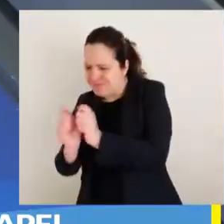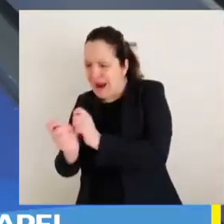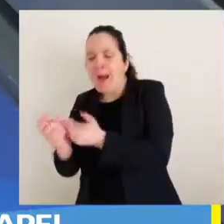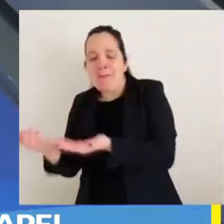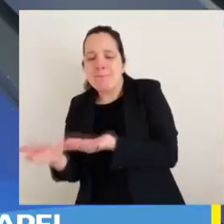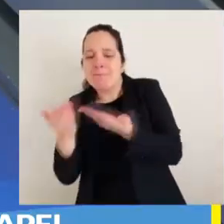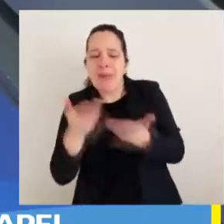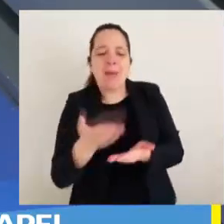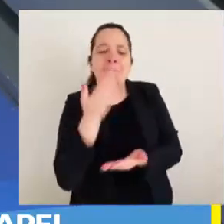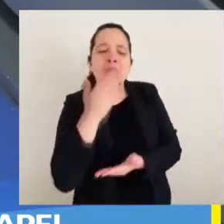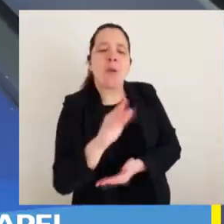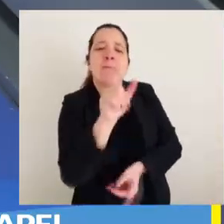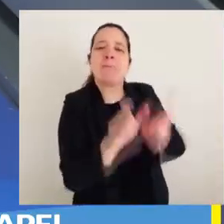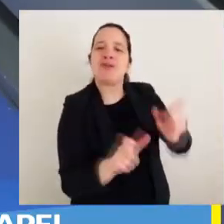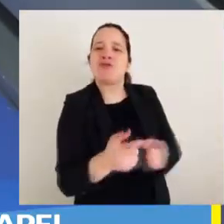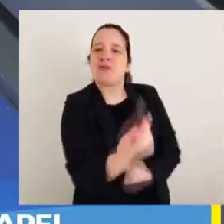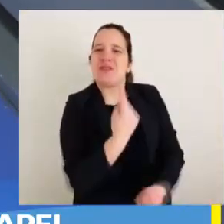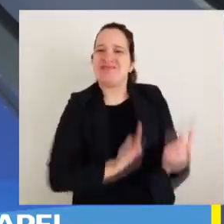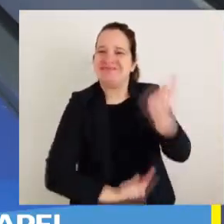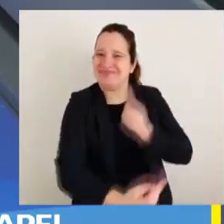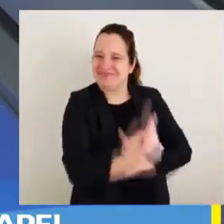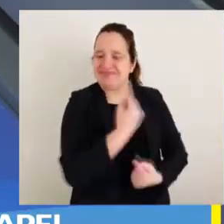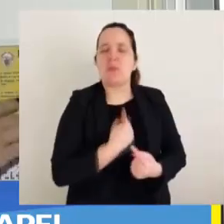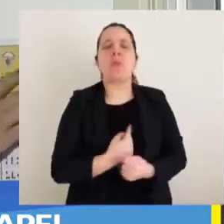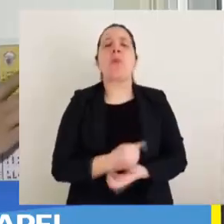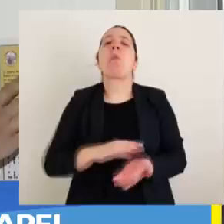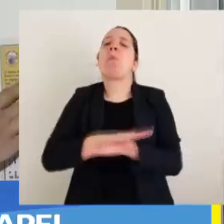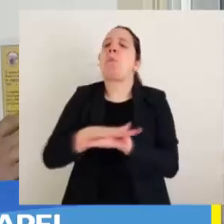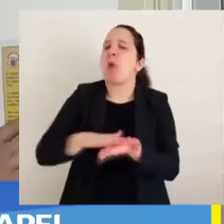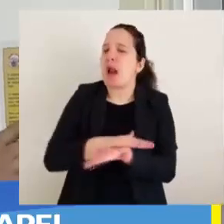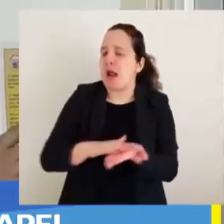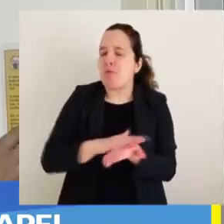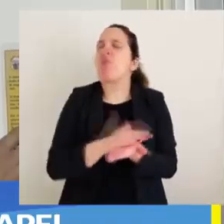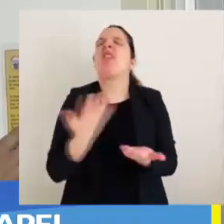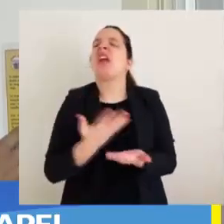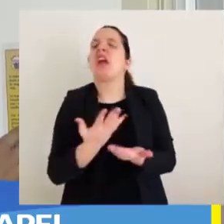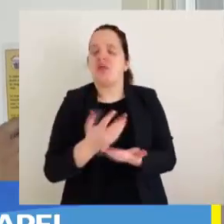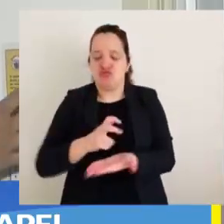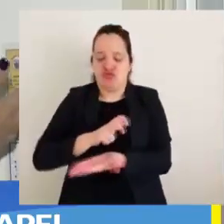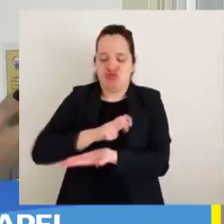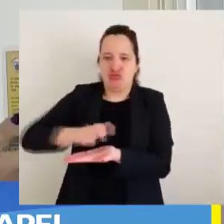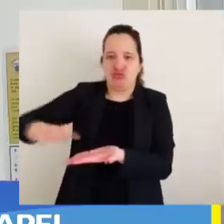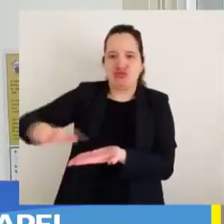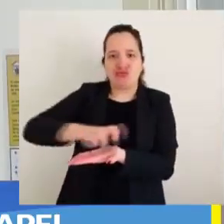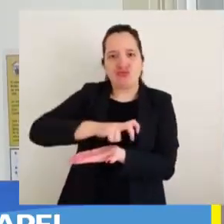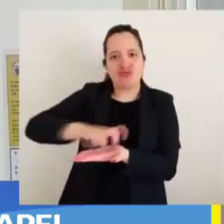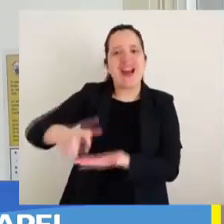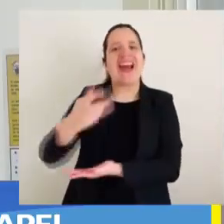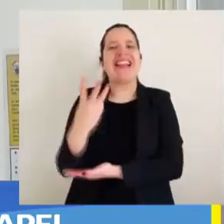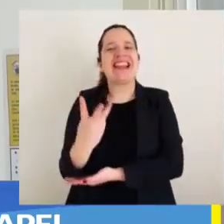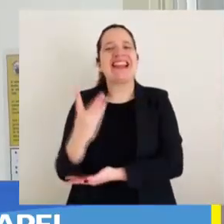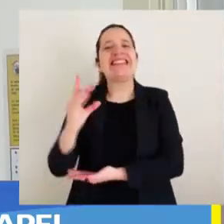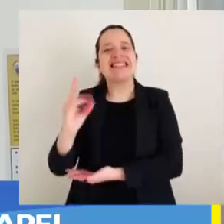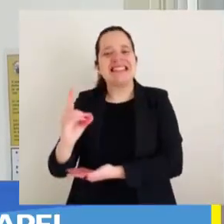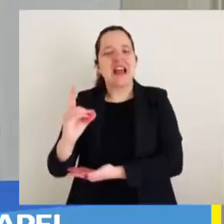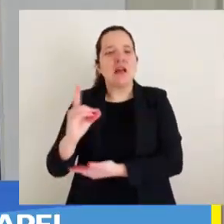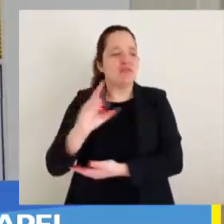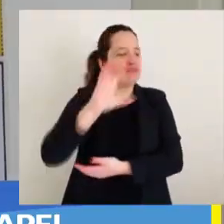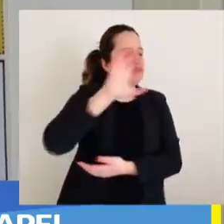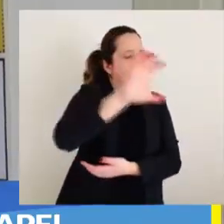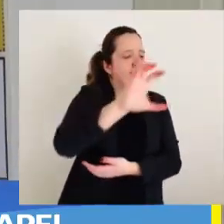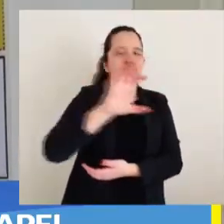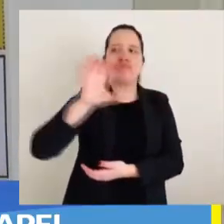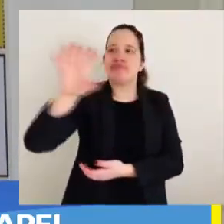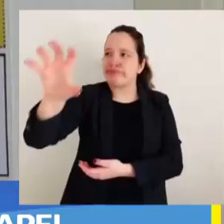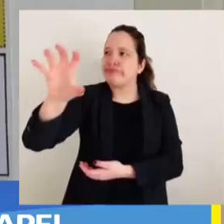mejor experiencia de sus usuarios. Por ejemplo, una de las aplicaciones fue la impresión 3D de señaléticas en braille